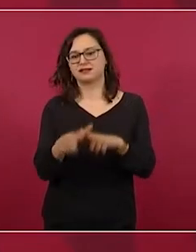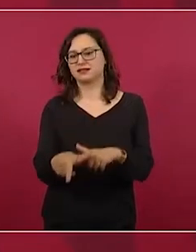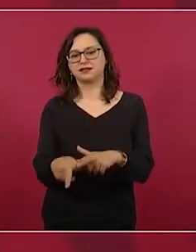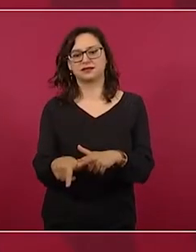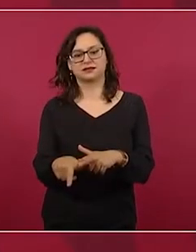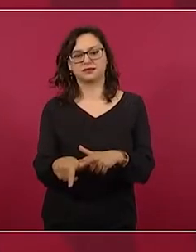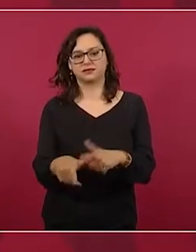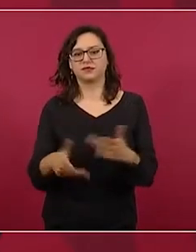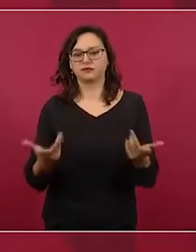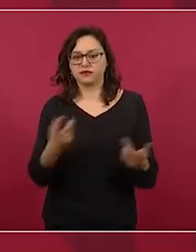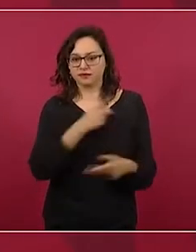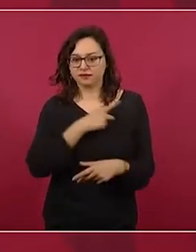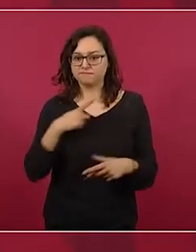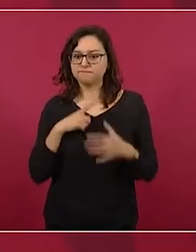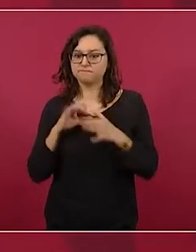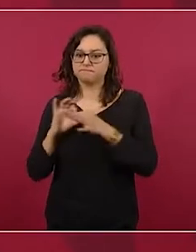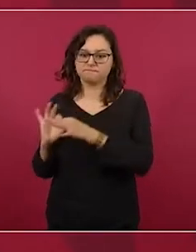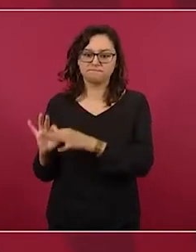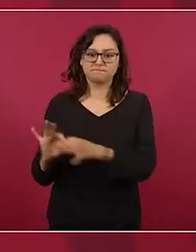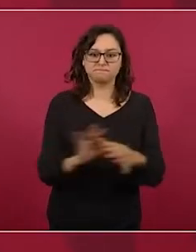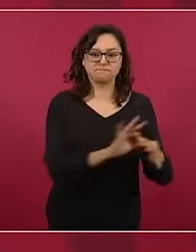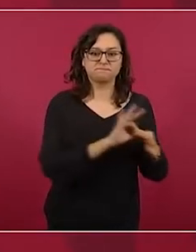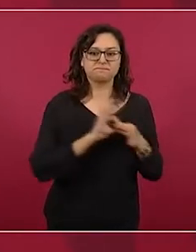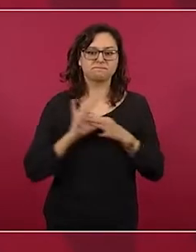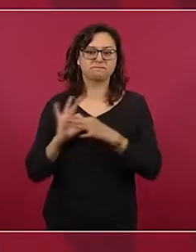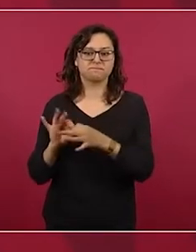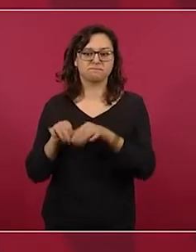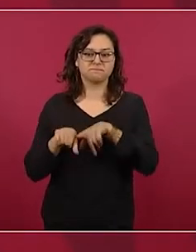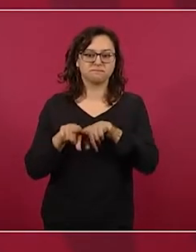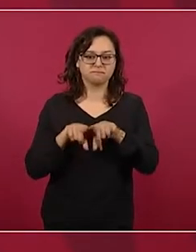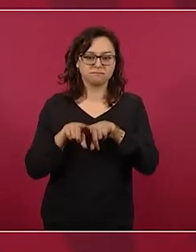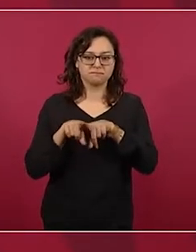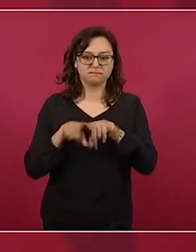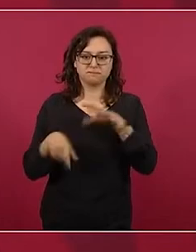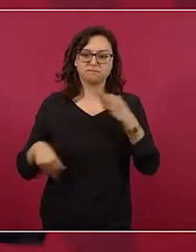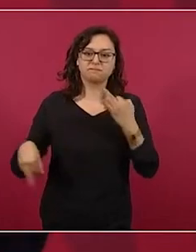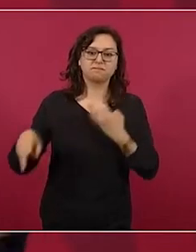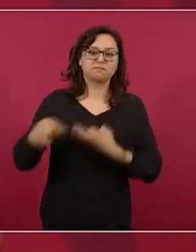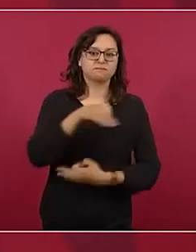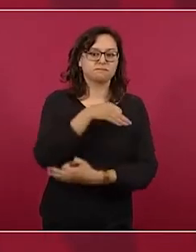Hay que hermanarnos todos.